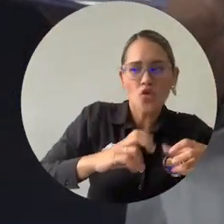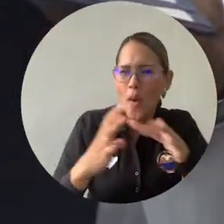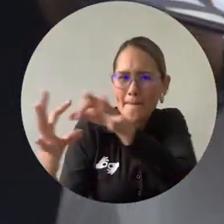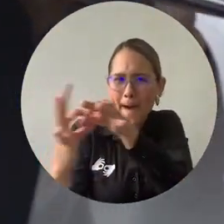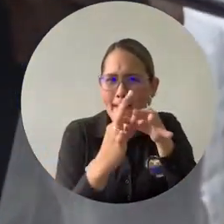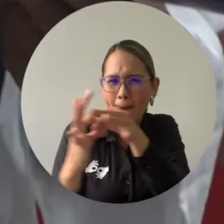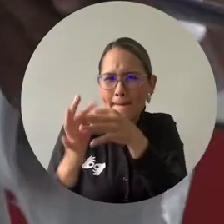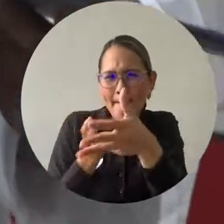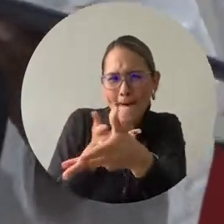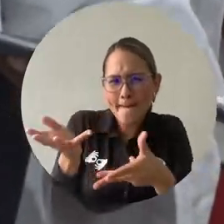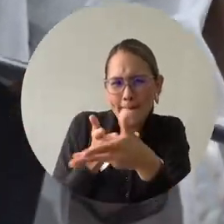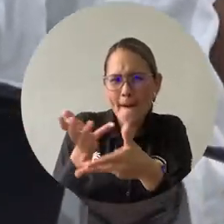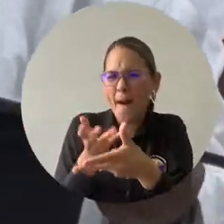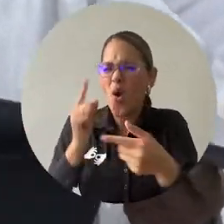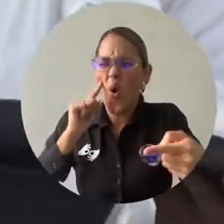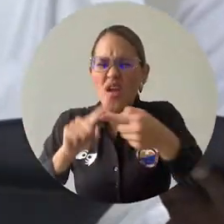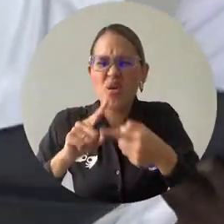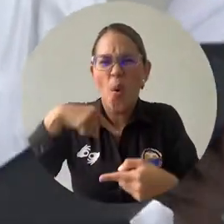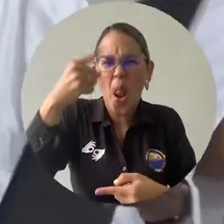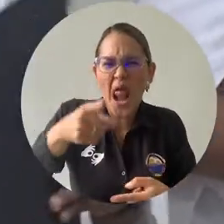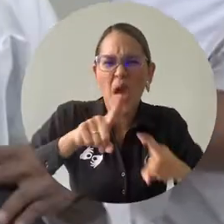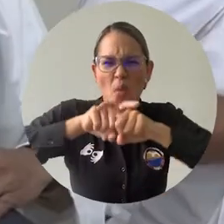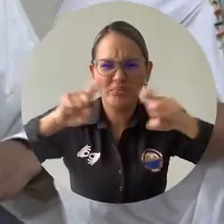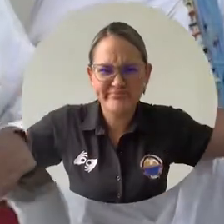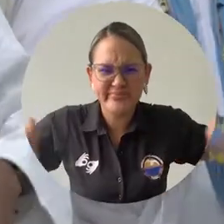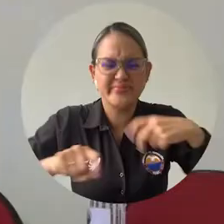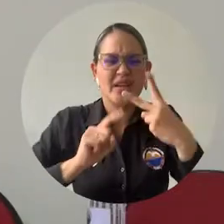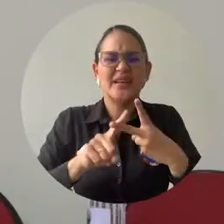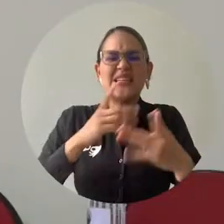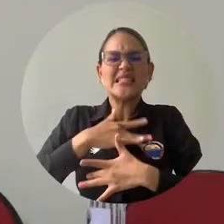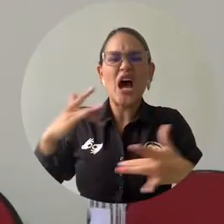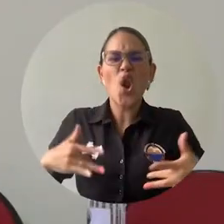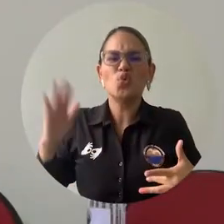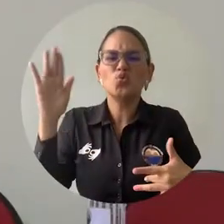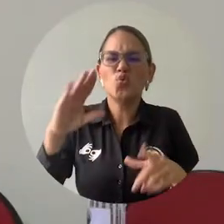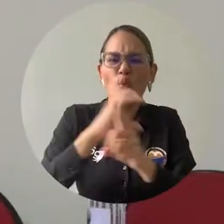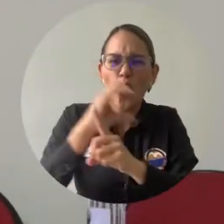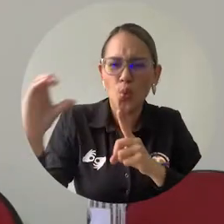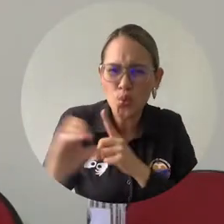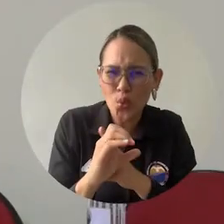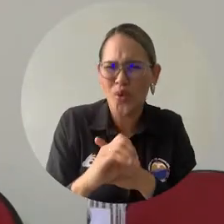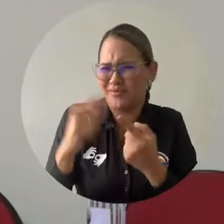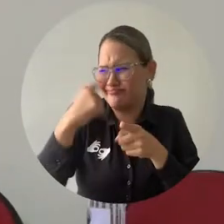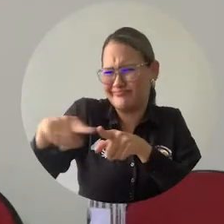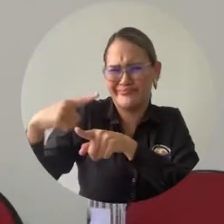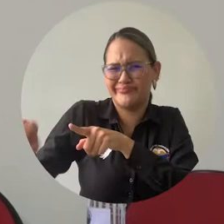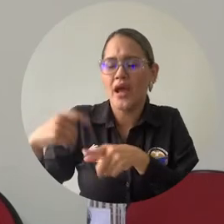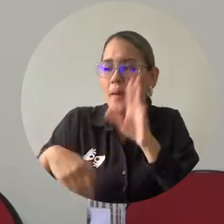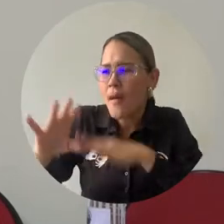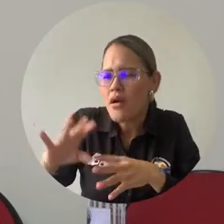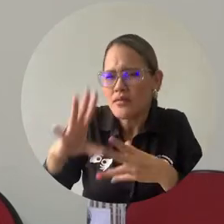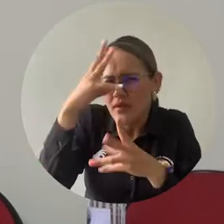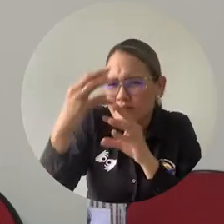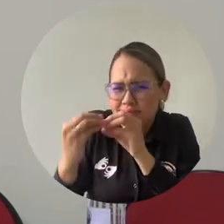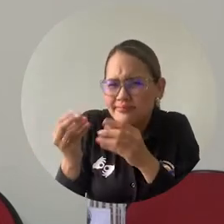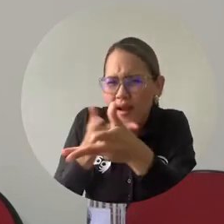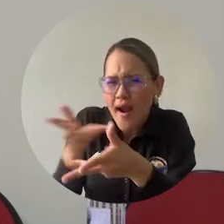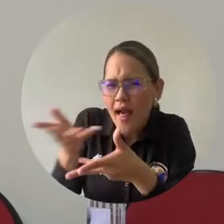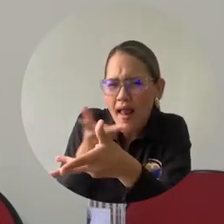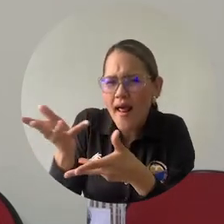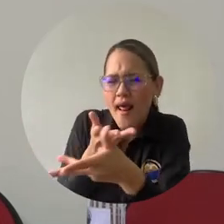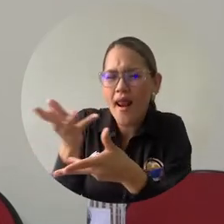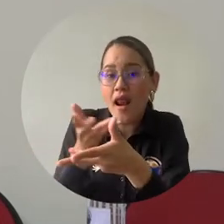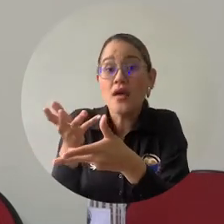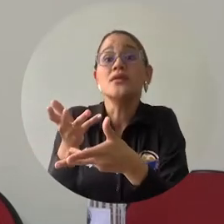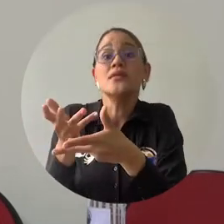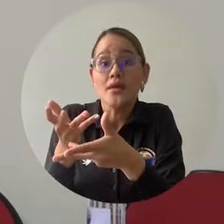trabajo en territorio desde los temas de plurilingüismo, salud intercultural y sobre todo generando esa apertura para